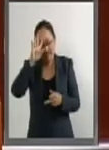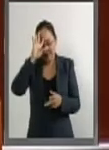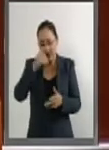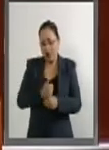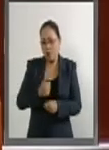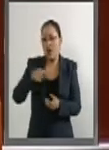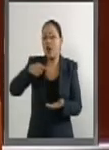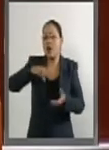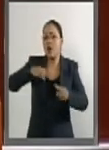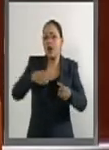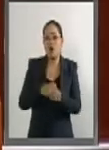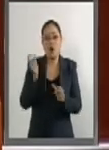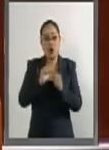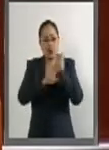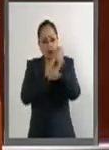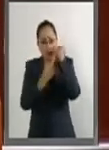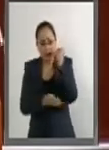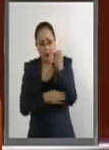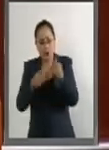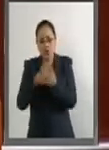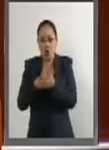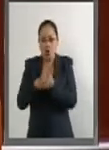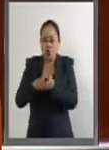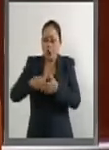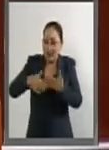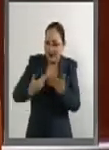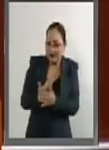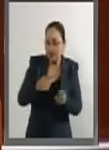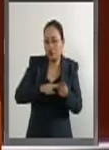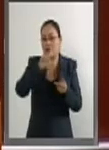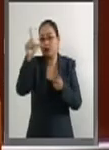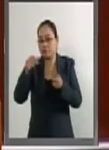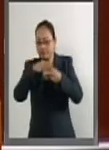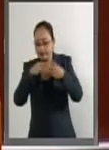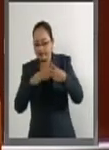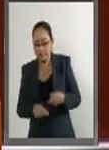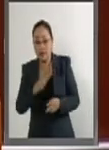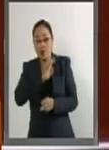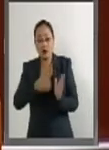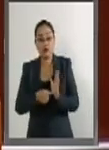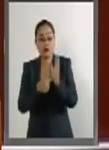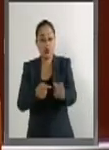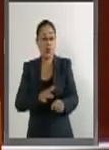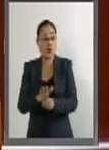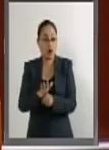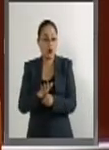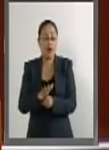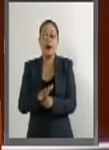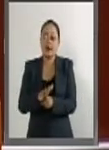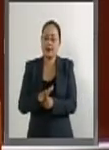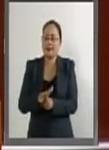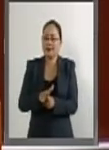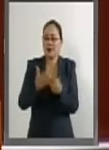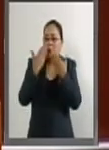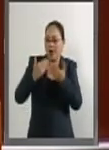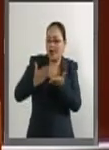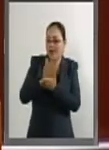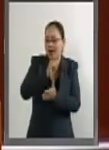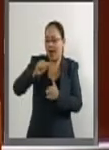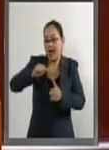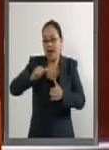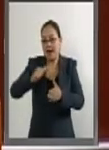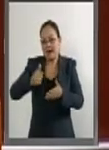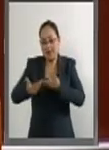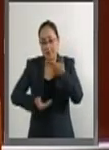embarazo, parto o posparto. Esto puede manifestarse bajo la forma de falta de acceso a los servicios de